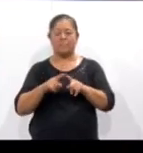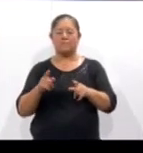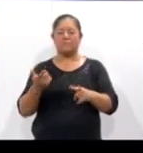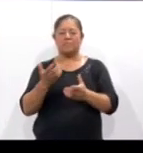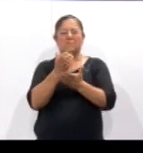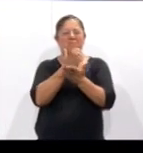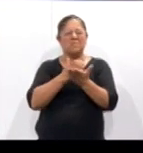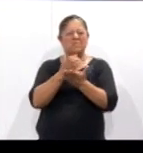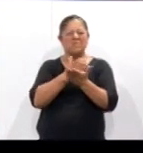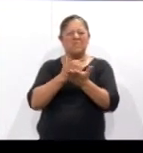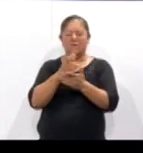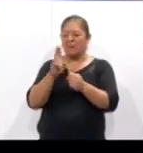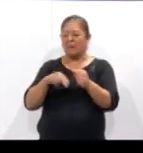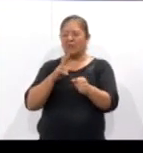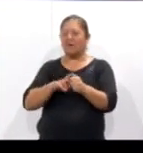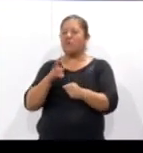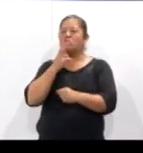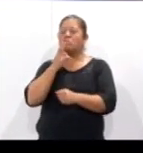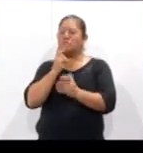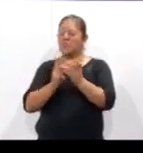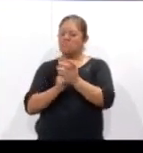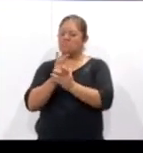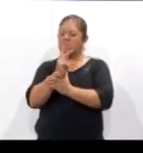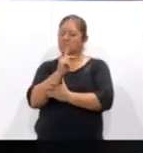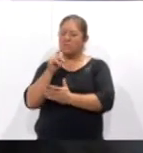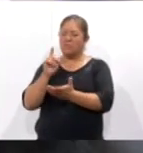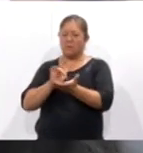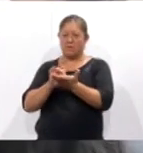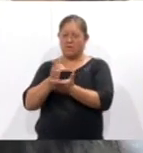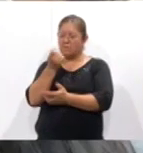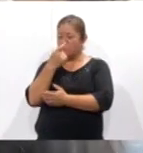utilizando plantas medicinales locales.